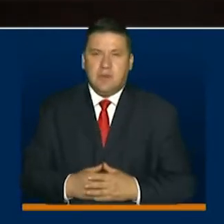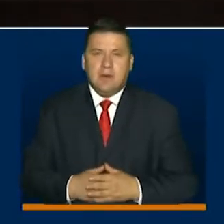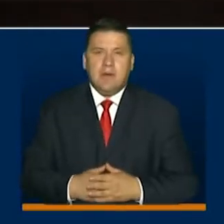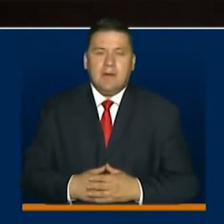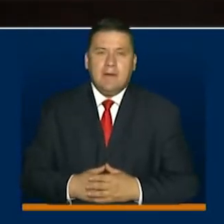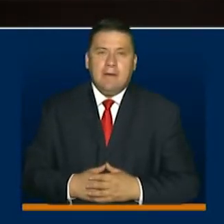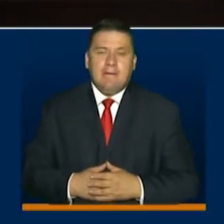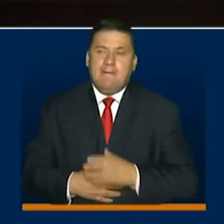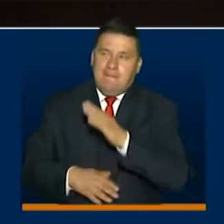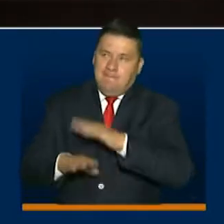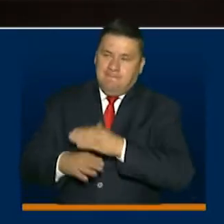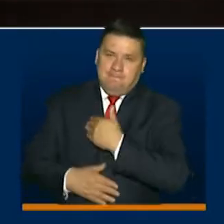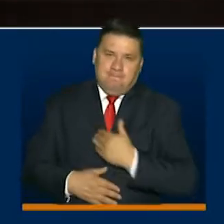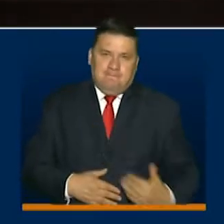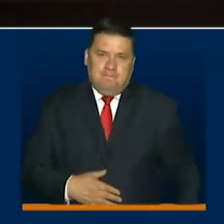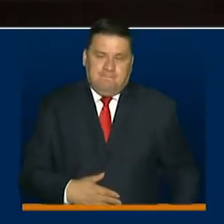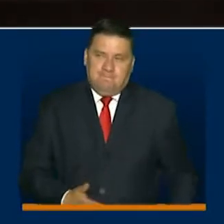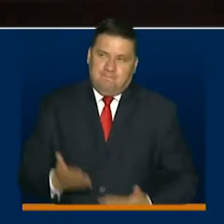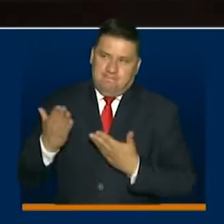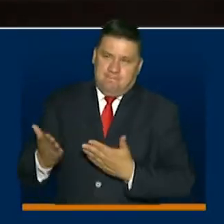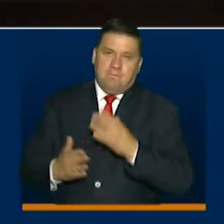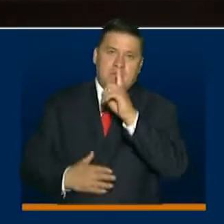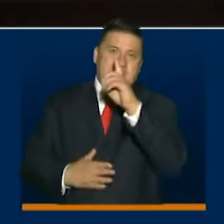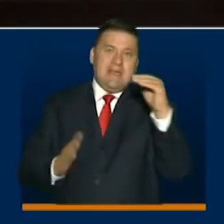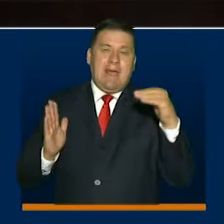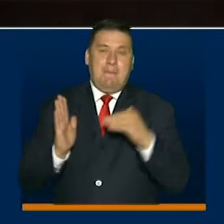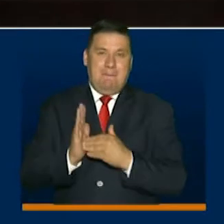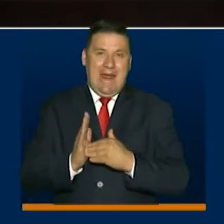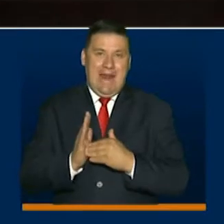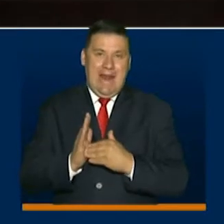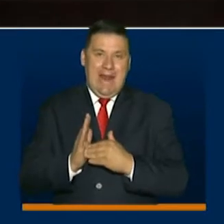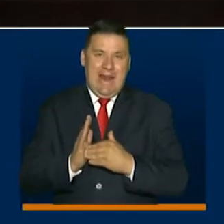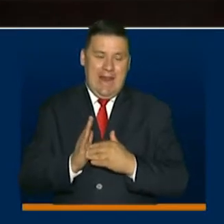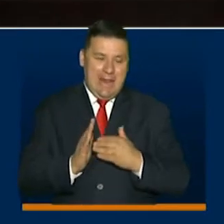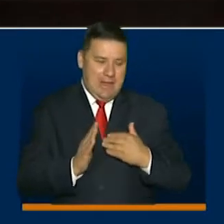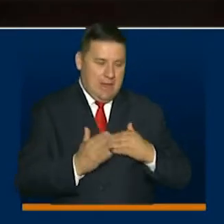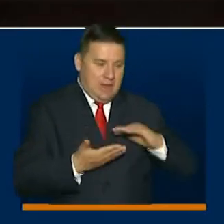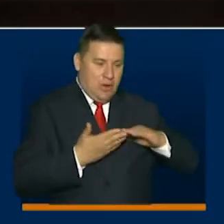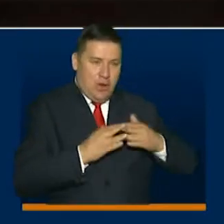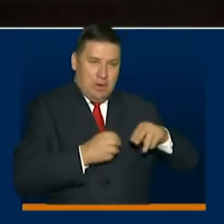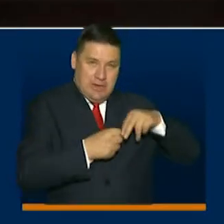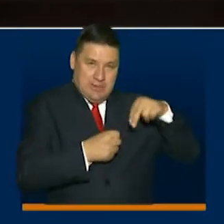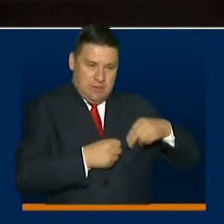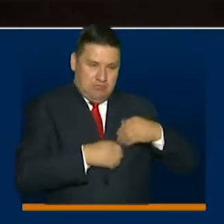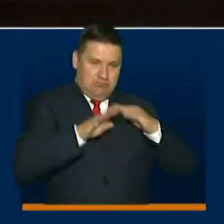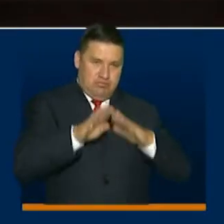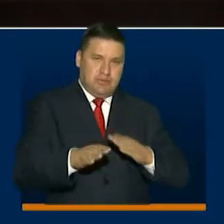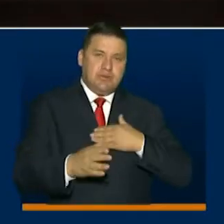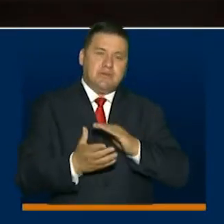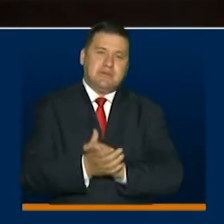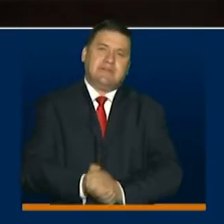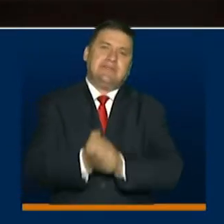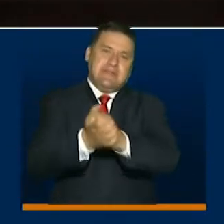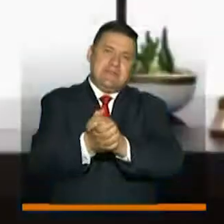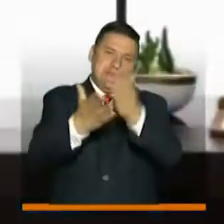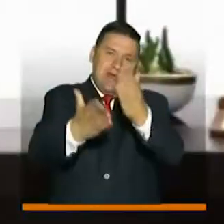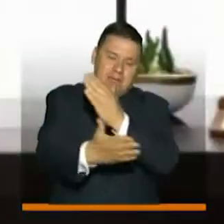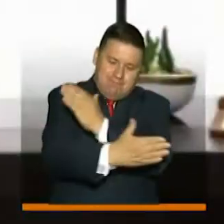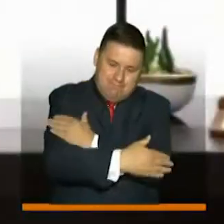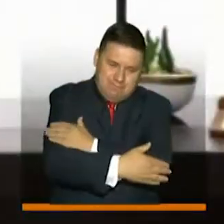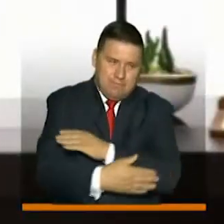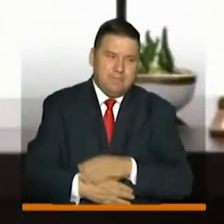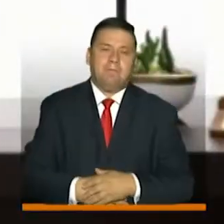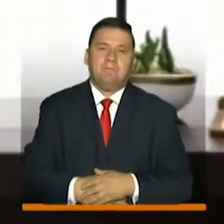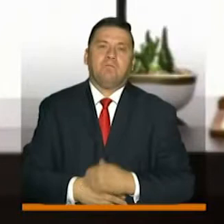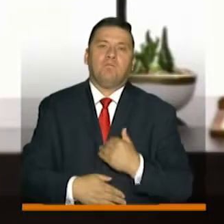Señor presidente, en nombre de los 100 mil habitantes del departamento del Guaviare recibo un cordial y afectuoso saludo. Quiero